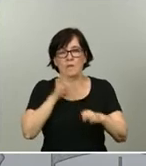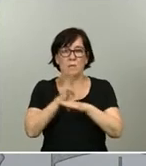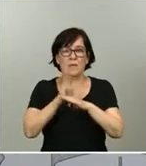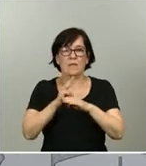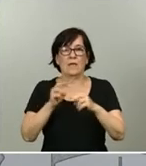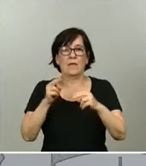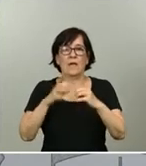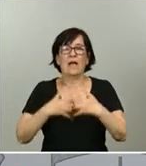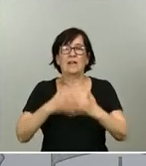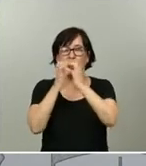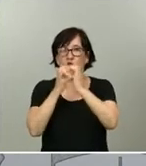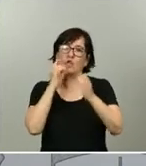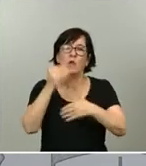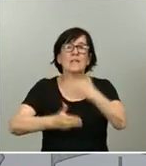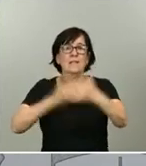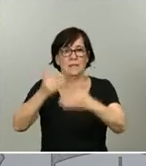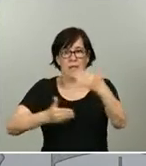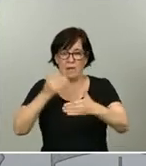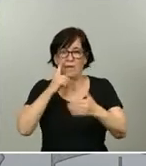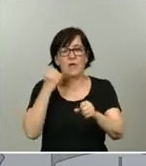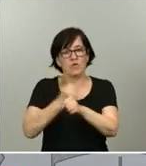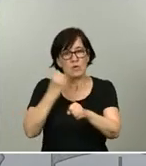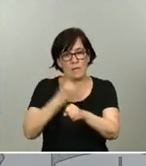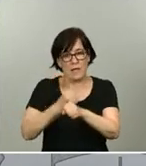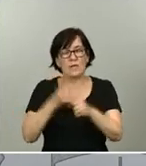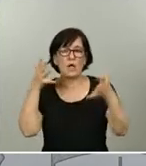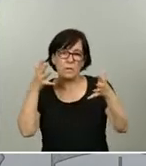avanza en sus trabajos y en sus recomendaciones al gobierno de España.